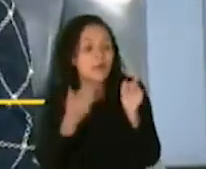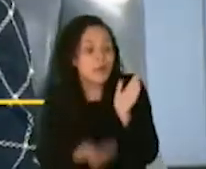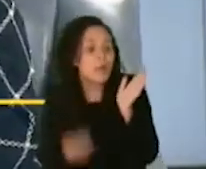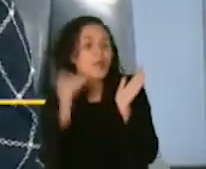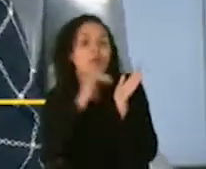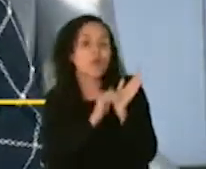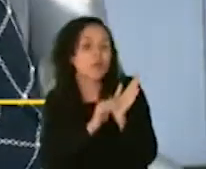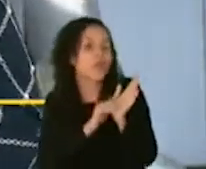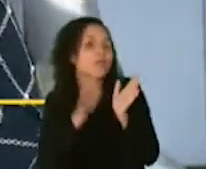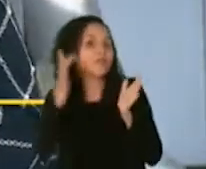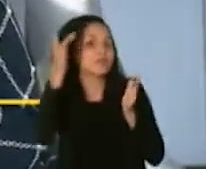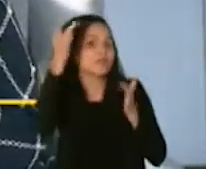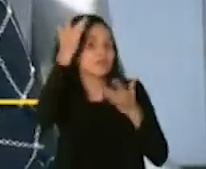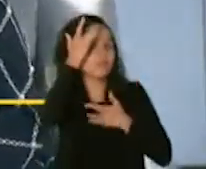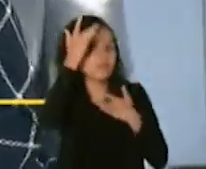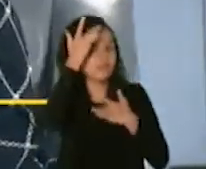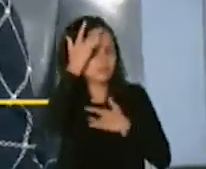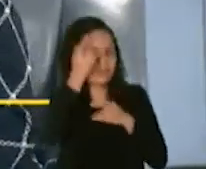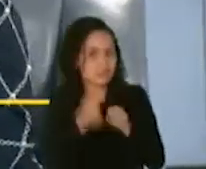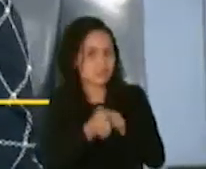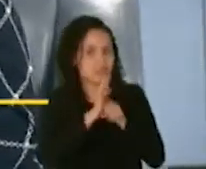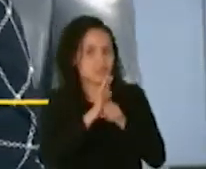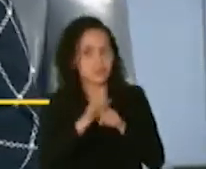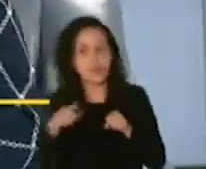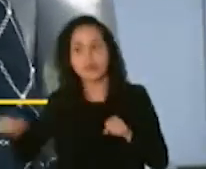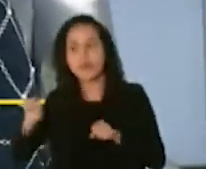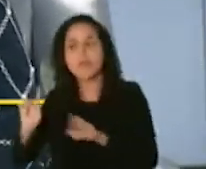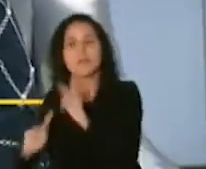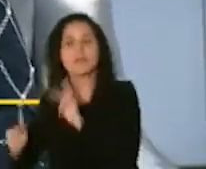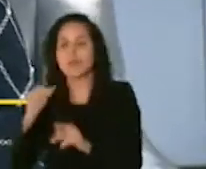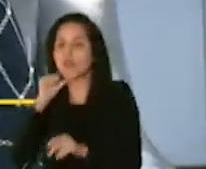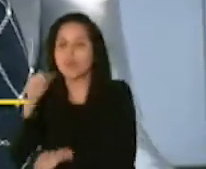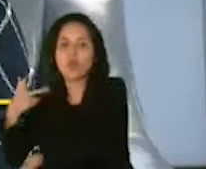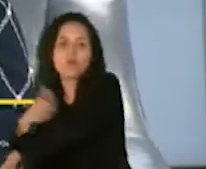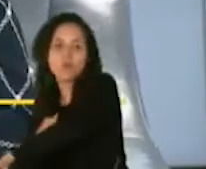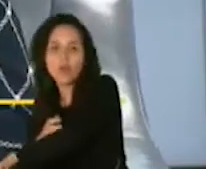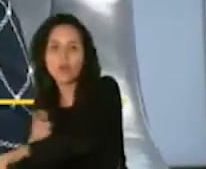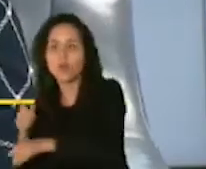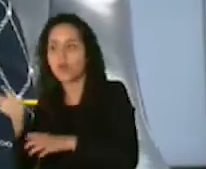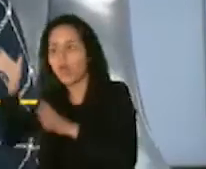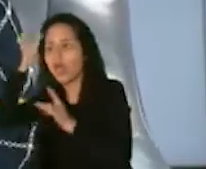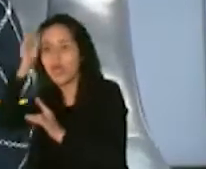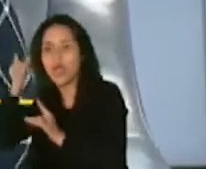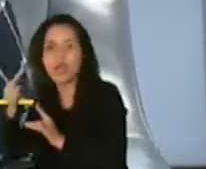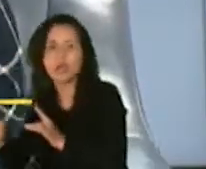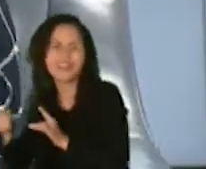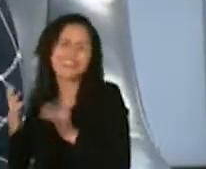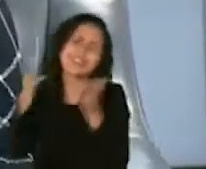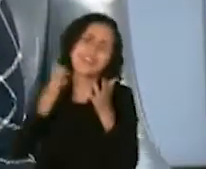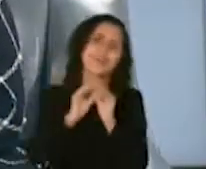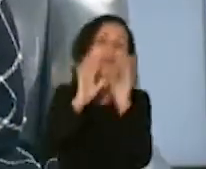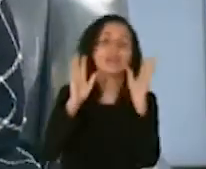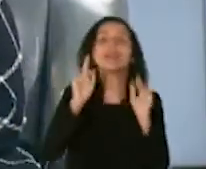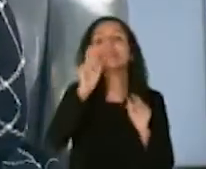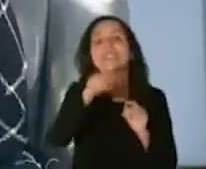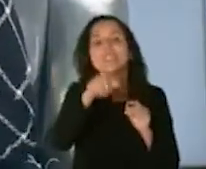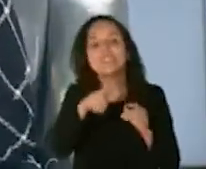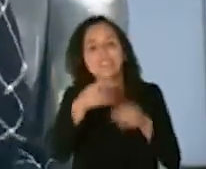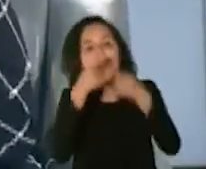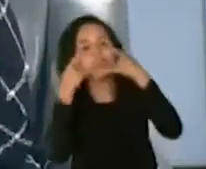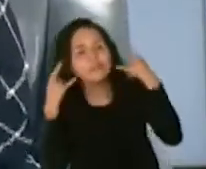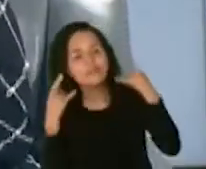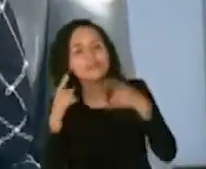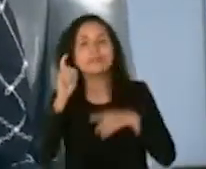con el virus y infectar a una persona no vacunada quisiera que nos aclarara un poquito sobre eso doctor porque nos han dicho tienes que seguir usando la